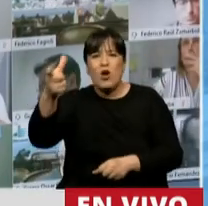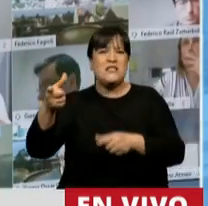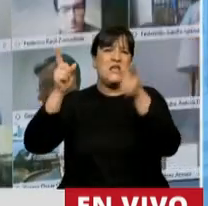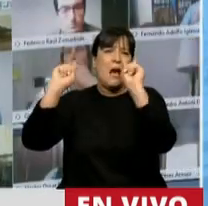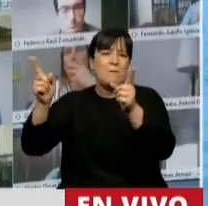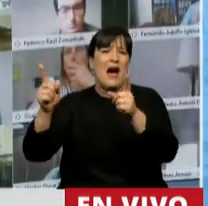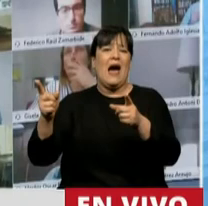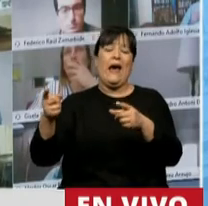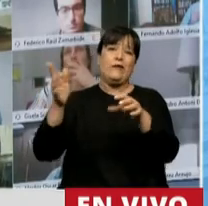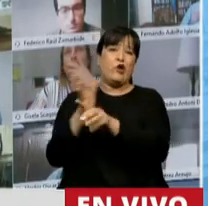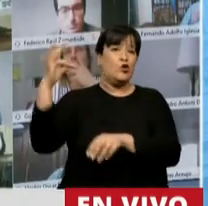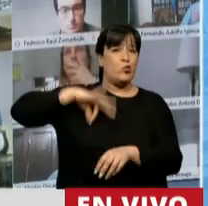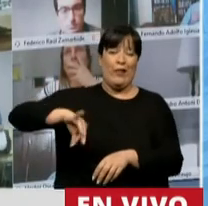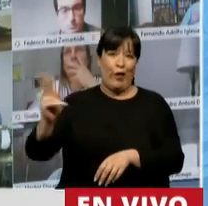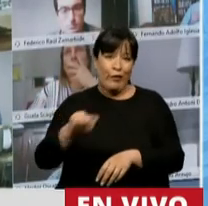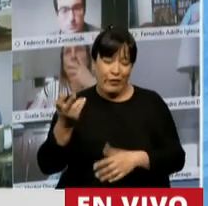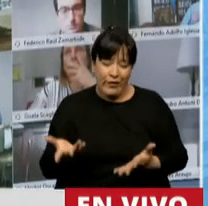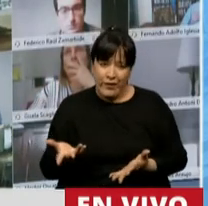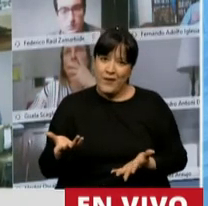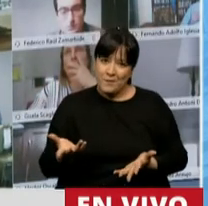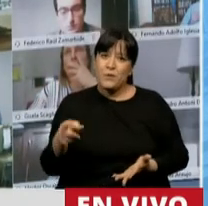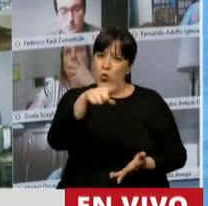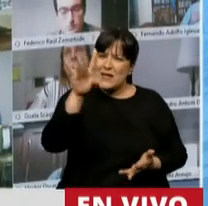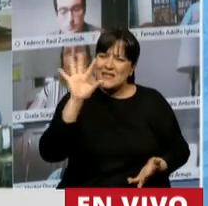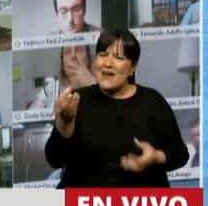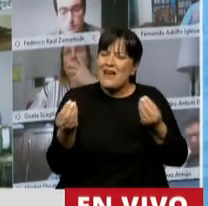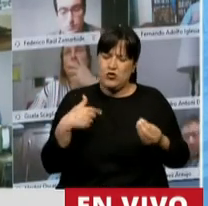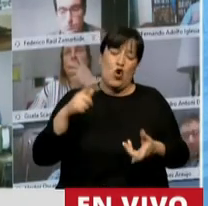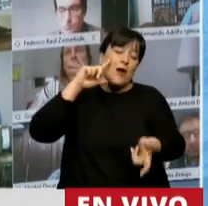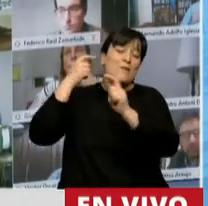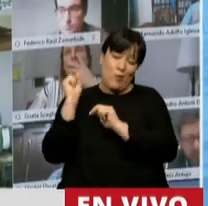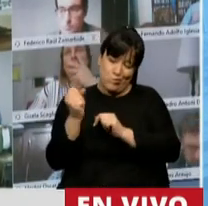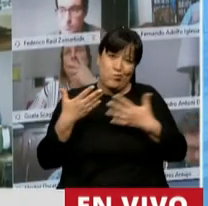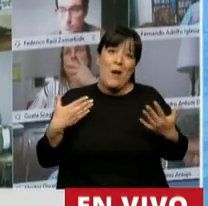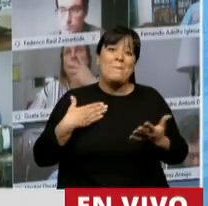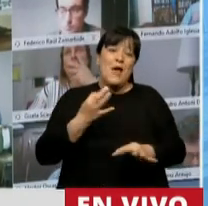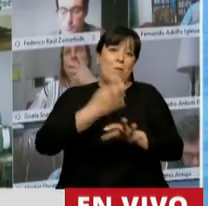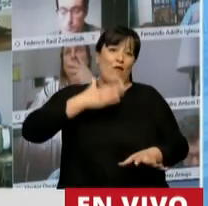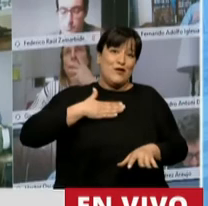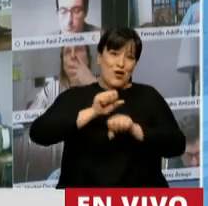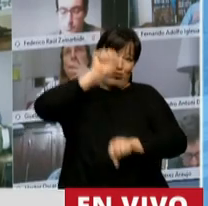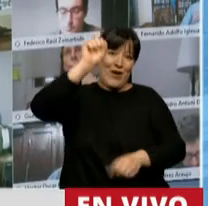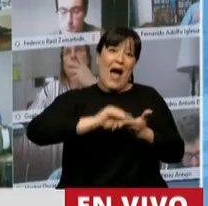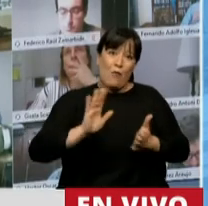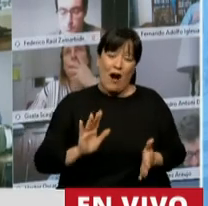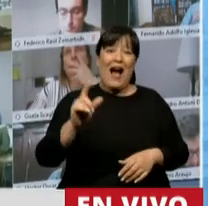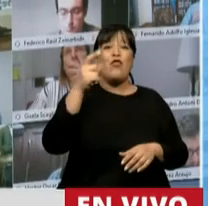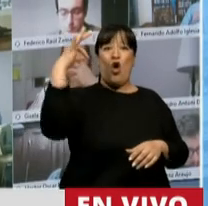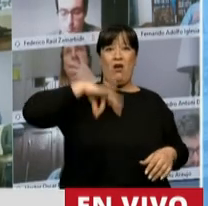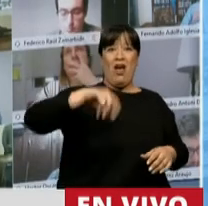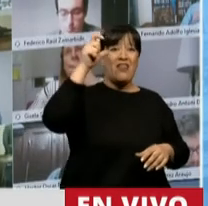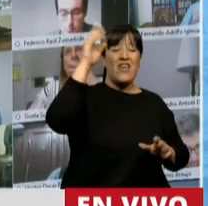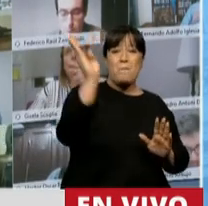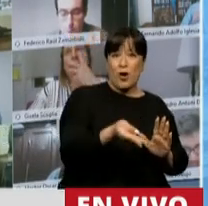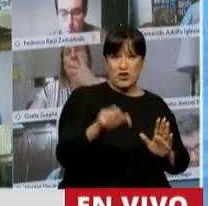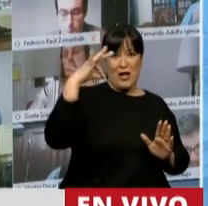maestro, que tienen un bono de sueldo y que saben qué, lo digo por la experiencia que tengo desde mi profesión de abogado, el 10% de su salario le